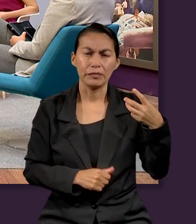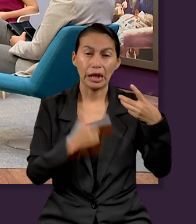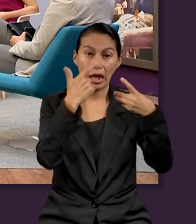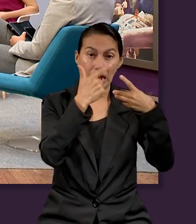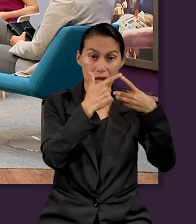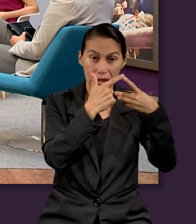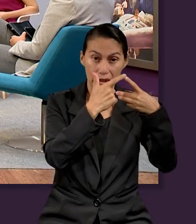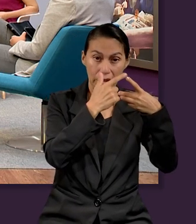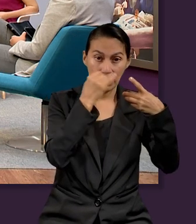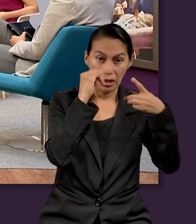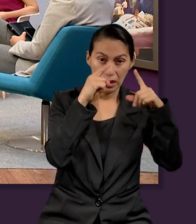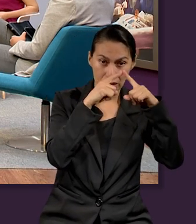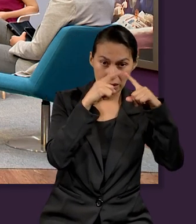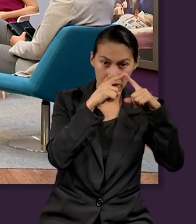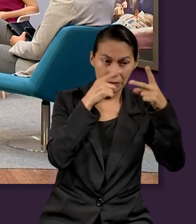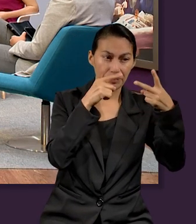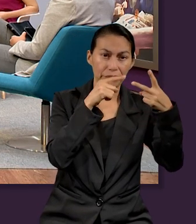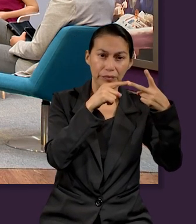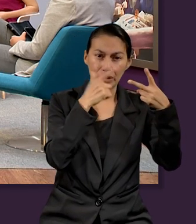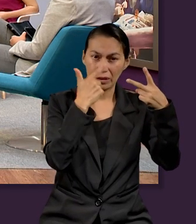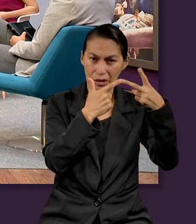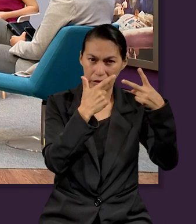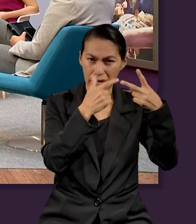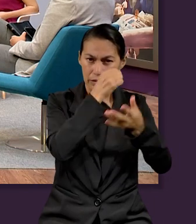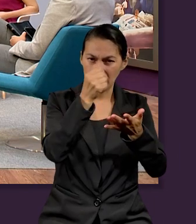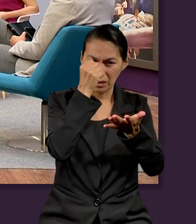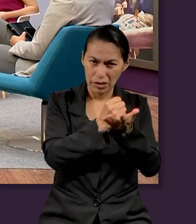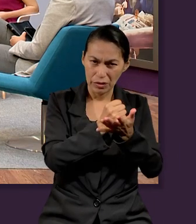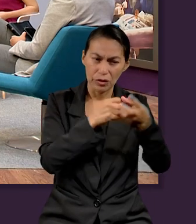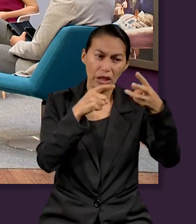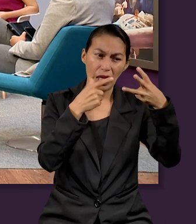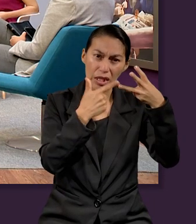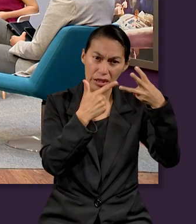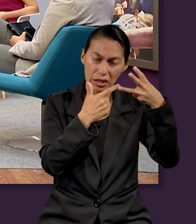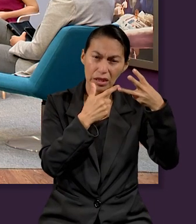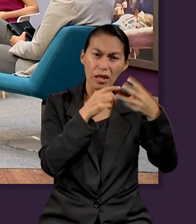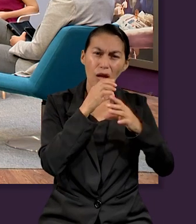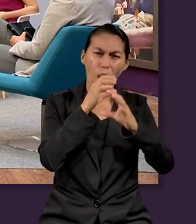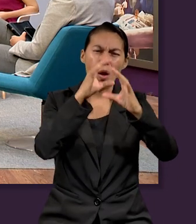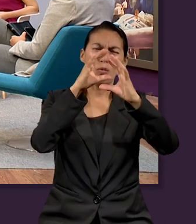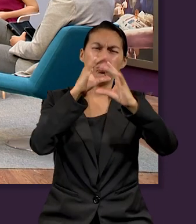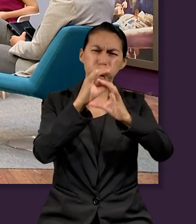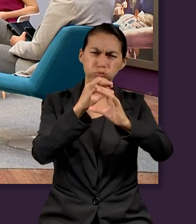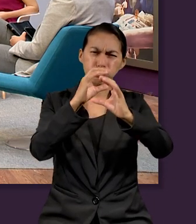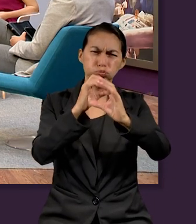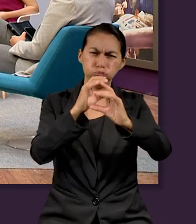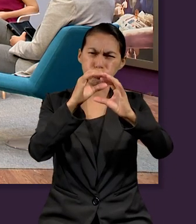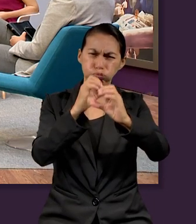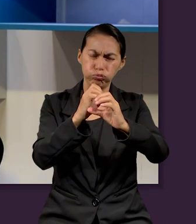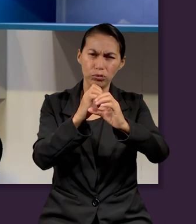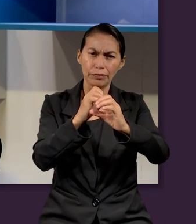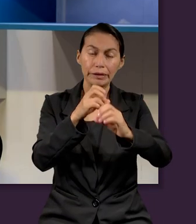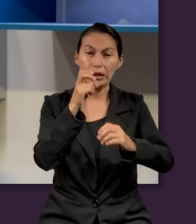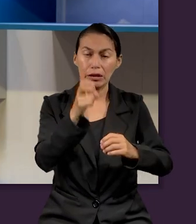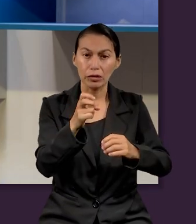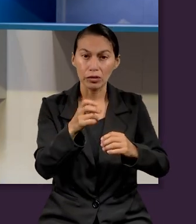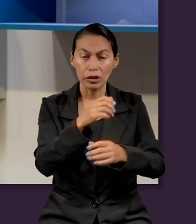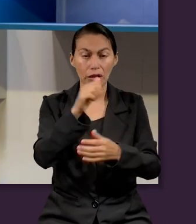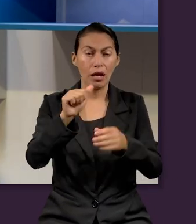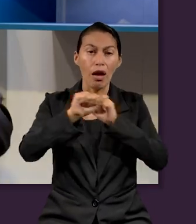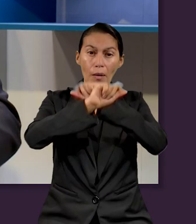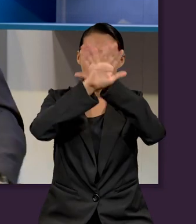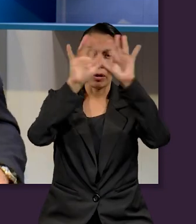Siete iglesias, siete sellos, siete trompetas. Y entonces